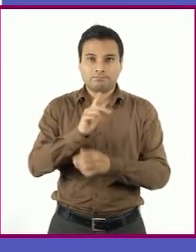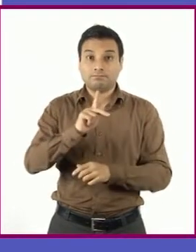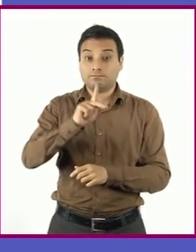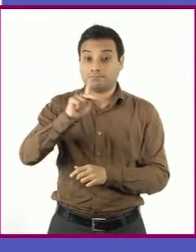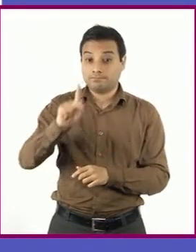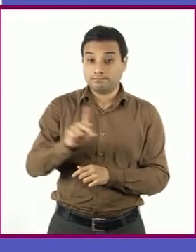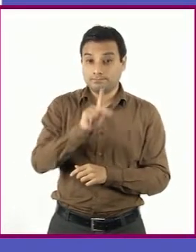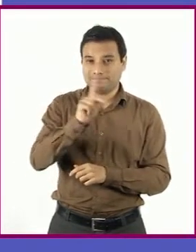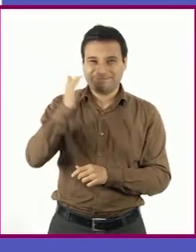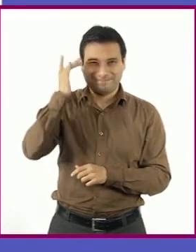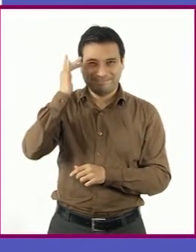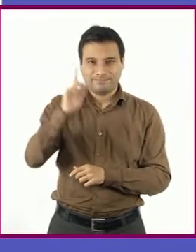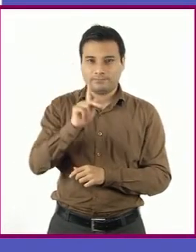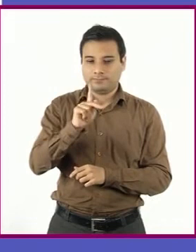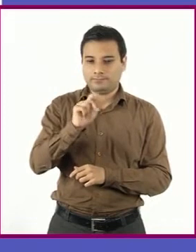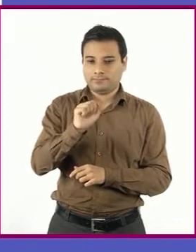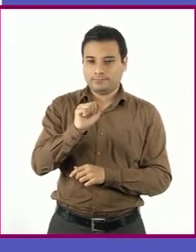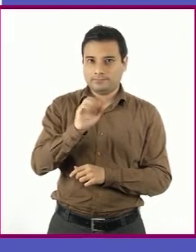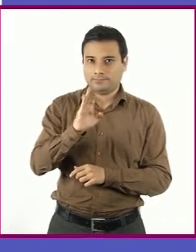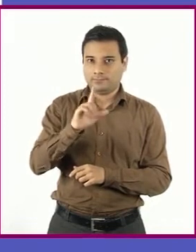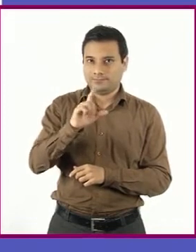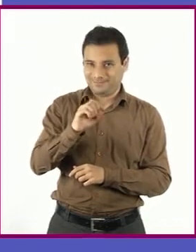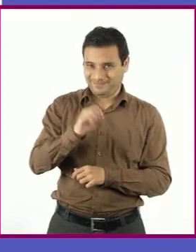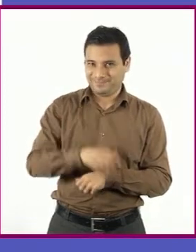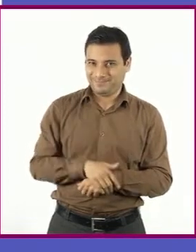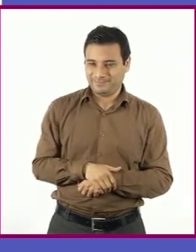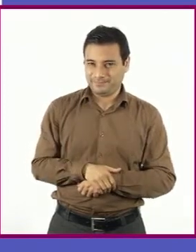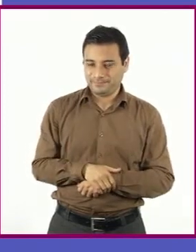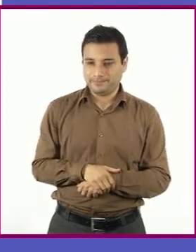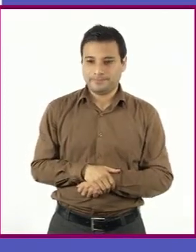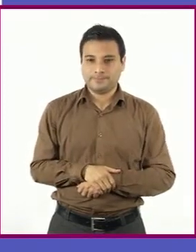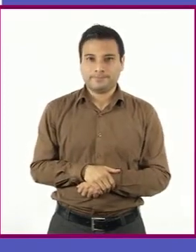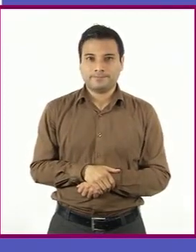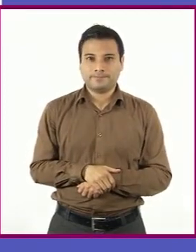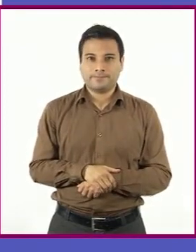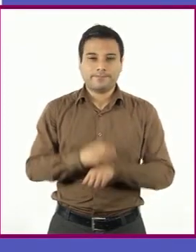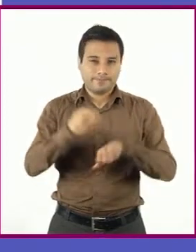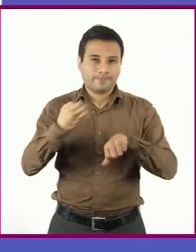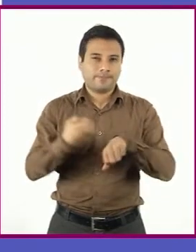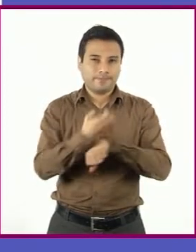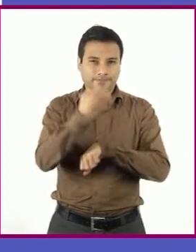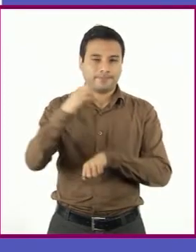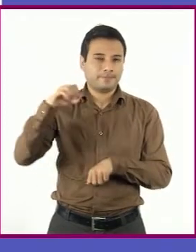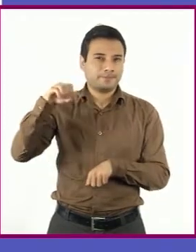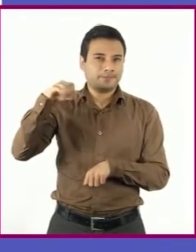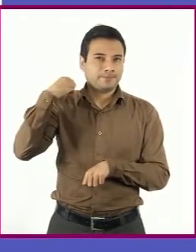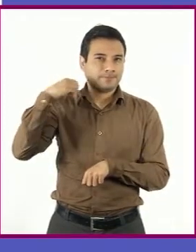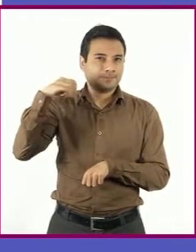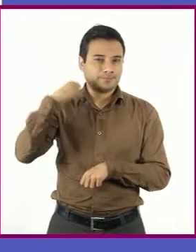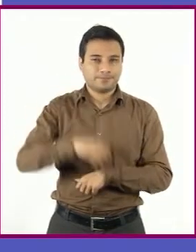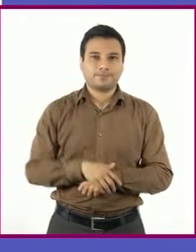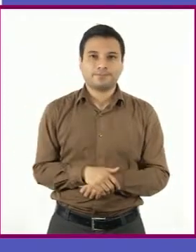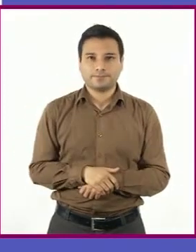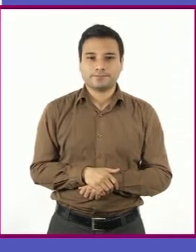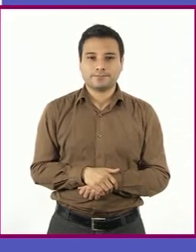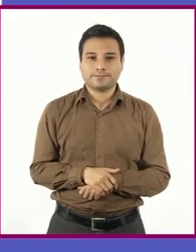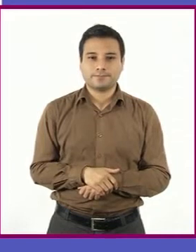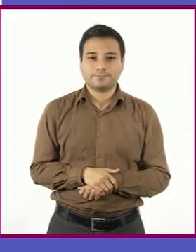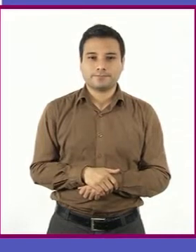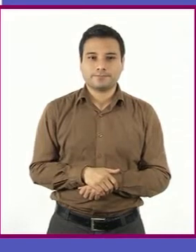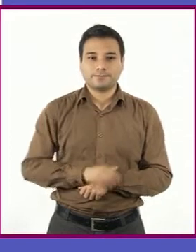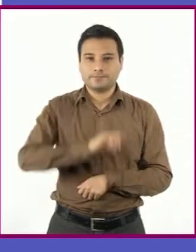la jurisdicción de Santo Tomás, Isclán, en el estado de Oaxaca, seguida de un desarrollo